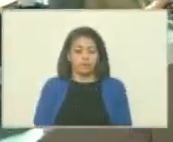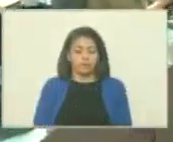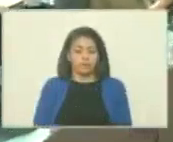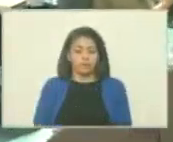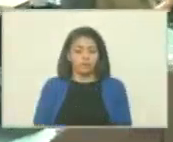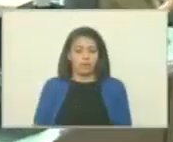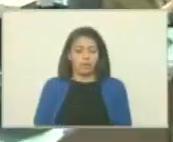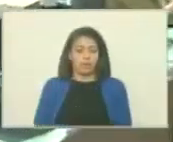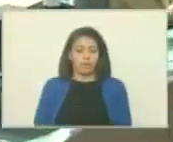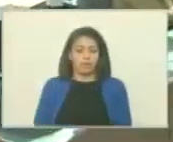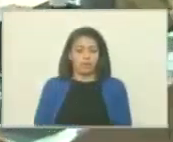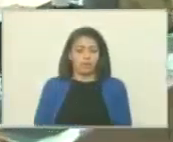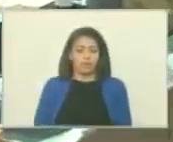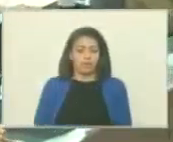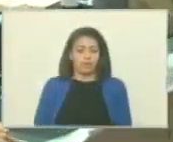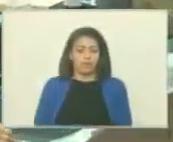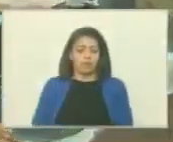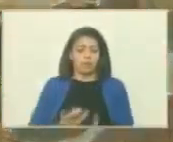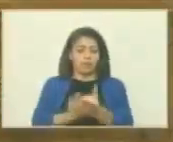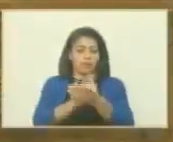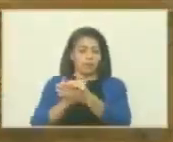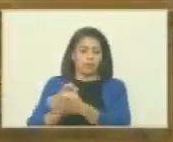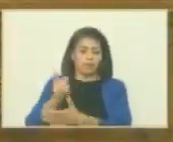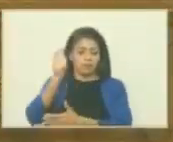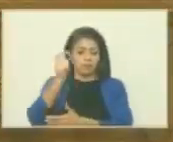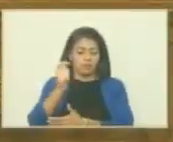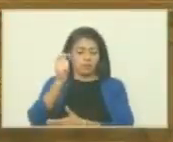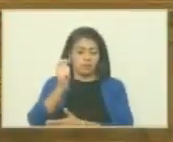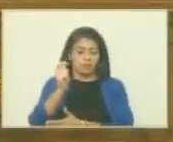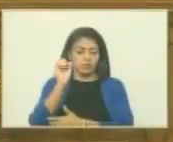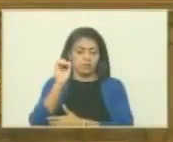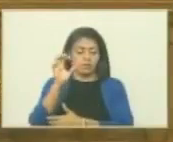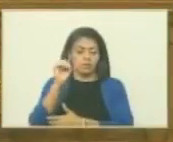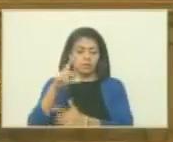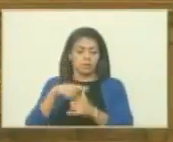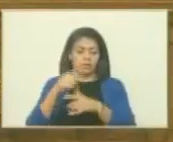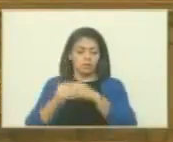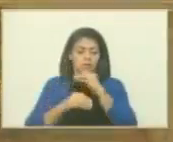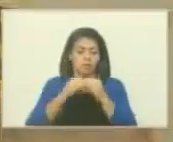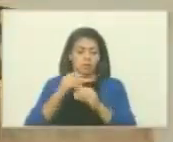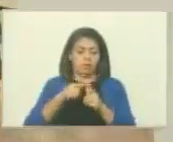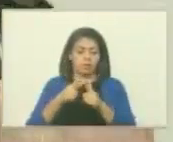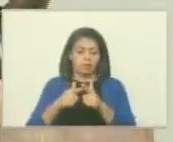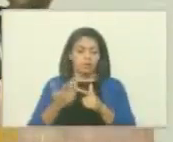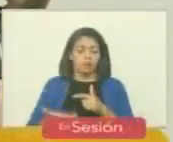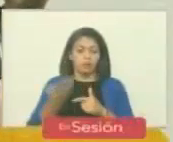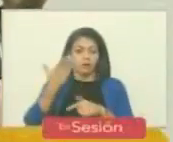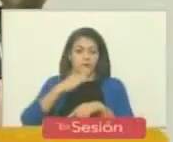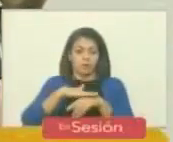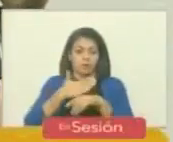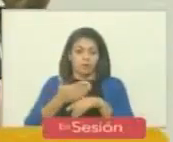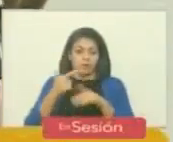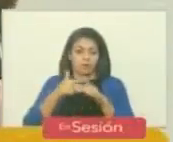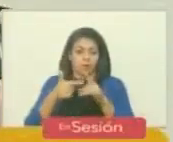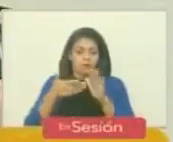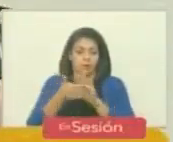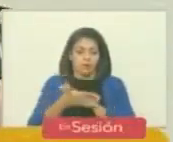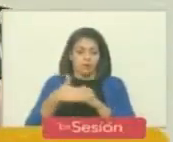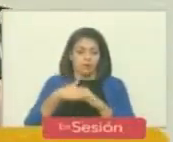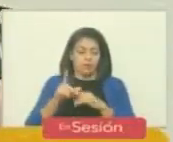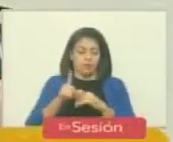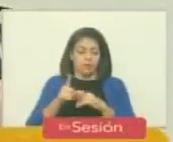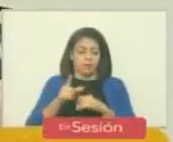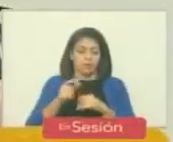donde compañeras compañeros diputadas asambleístas fue un hecho simbólico pero muy